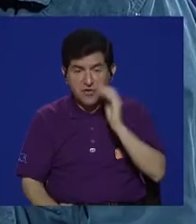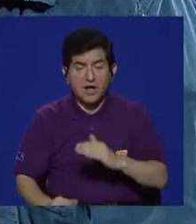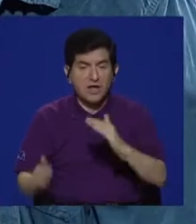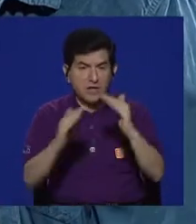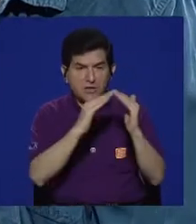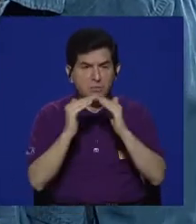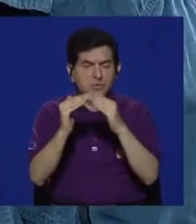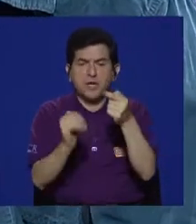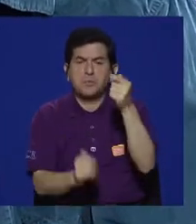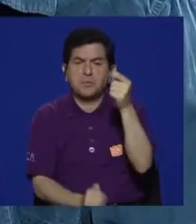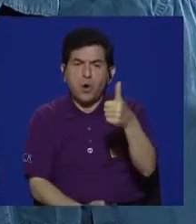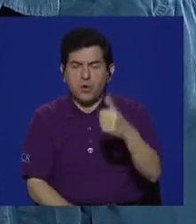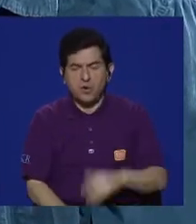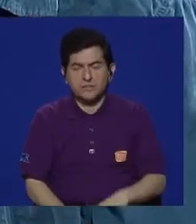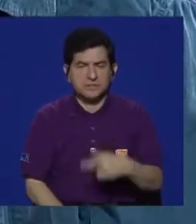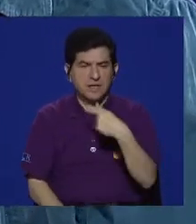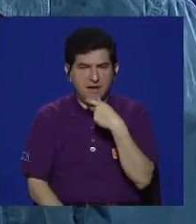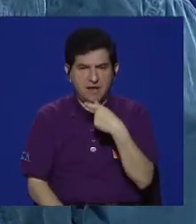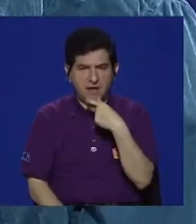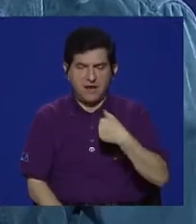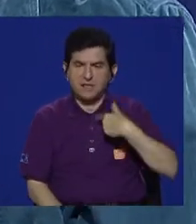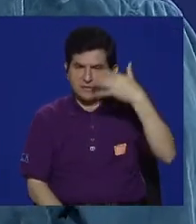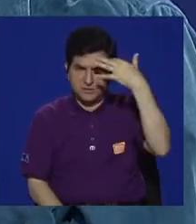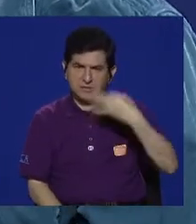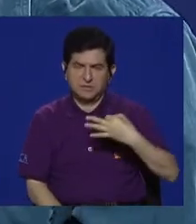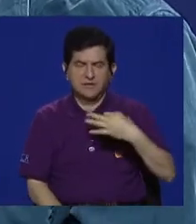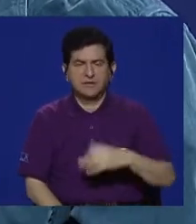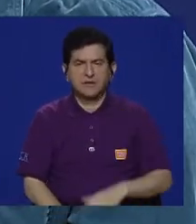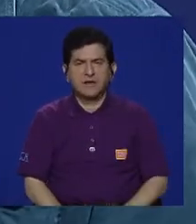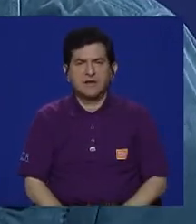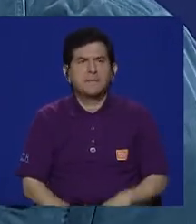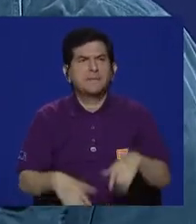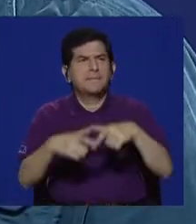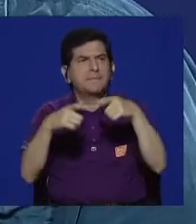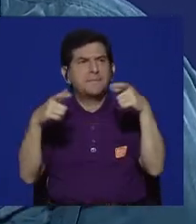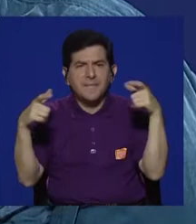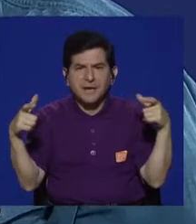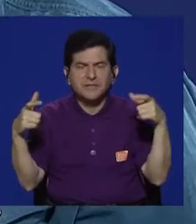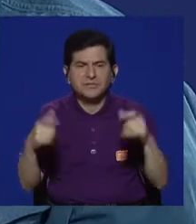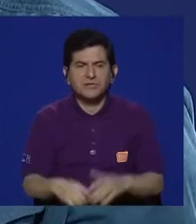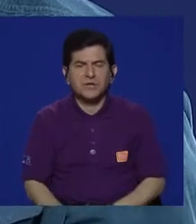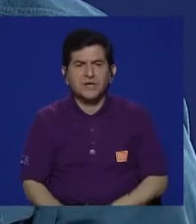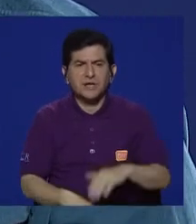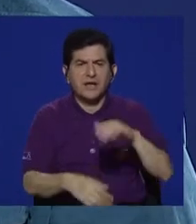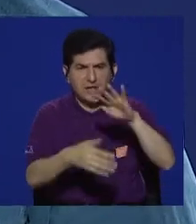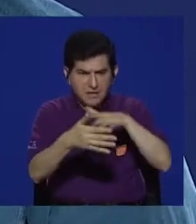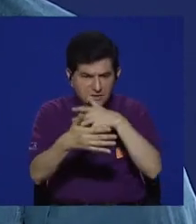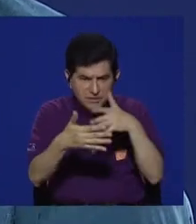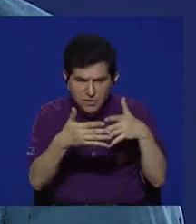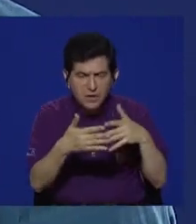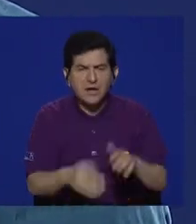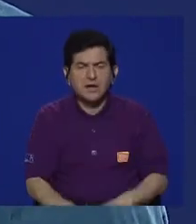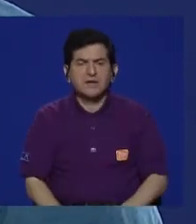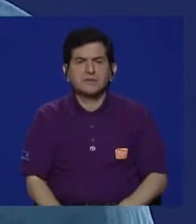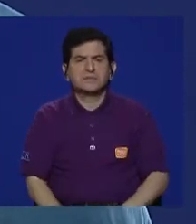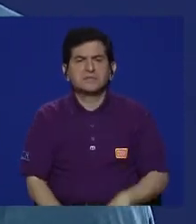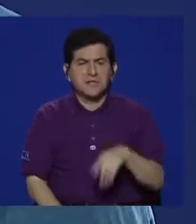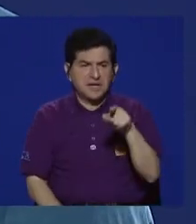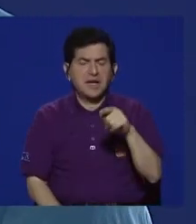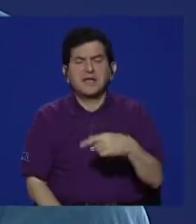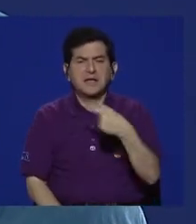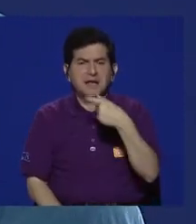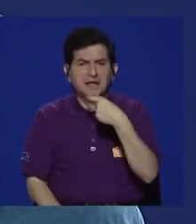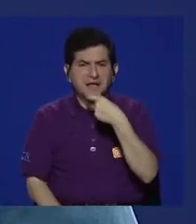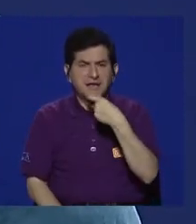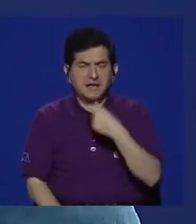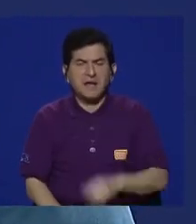comunitarias son pocos en Inglaterra. Pienso que la mayoría de las radios en Inglaterra son públicos,